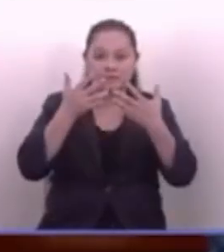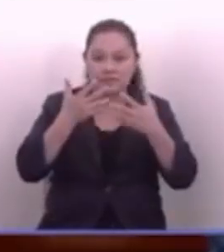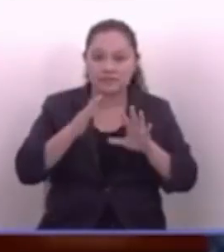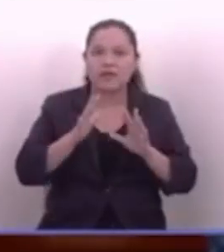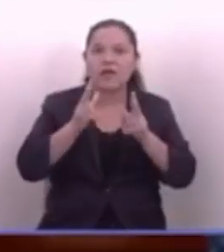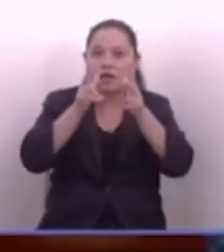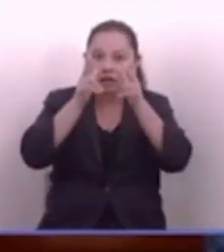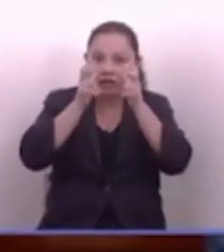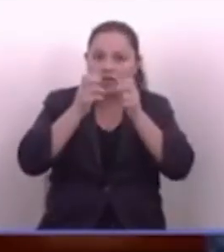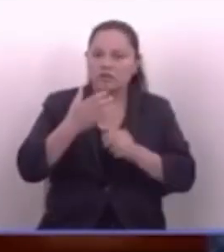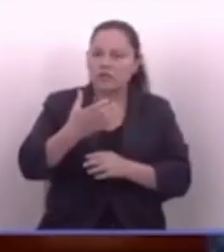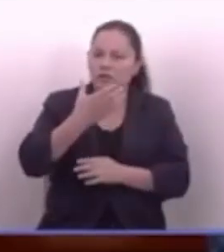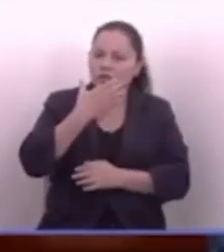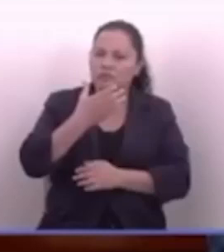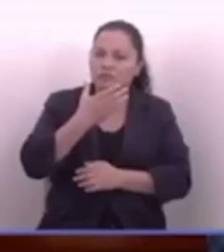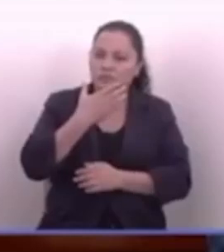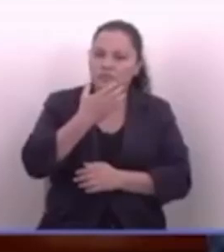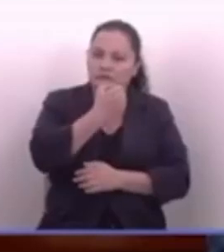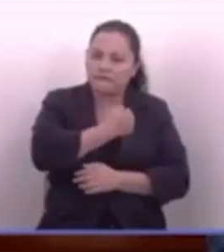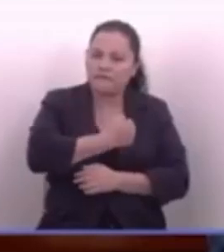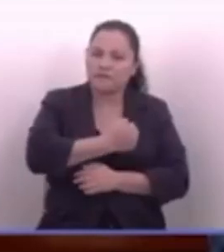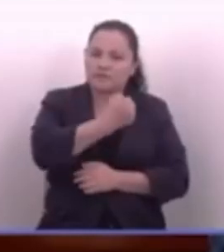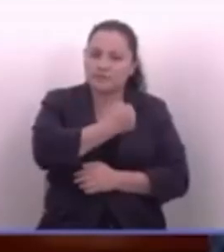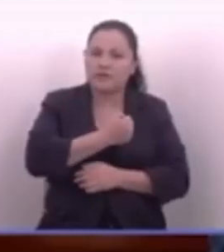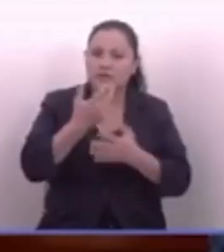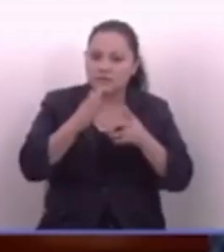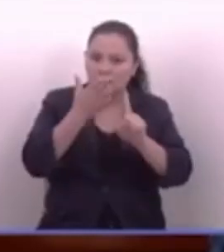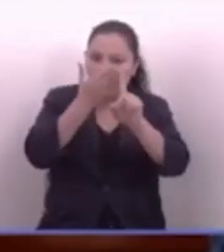sí escucharla. Es un gran sacrificio y la escuché.